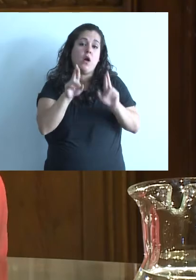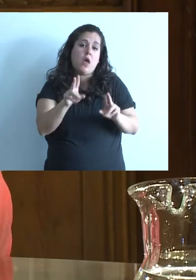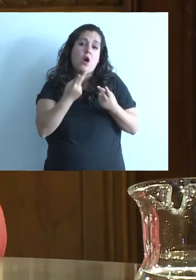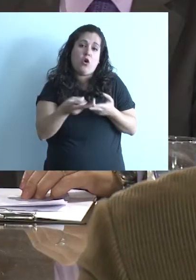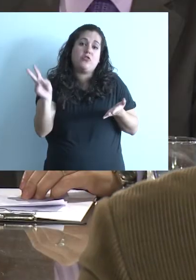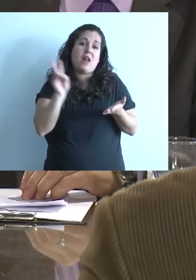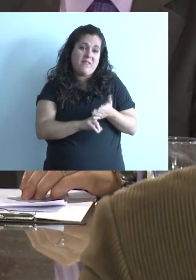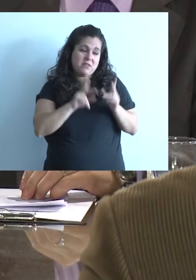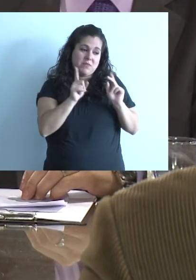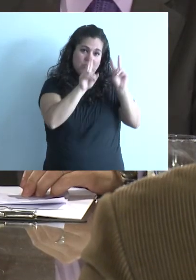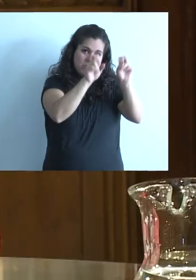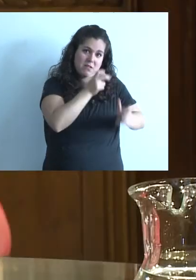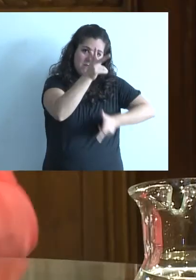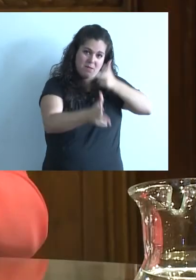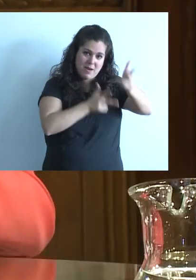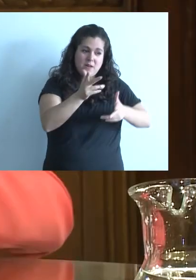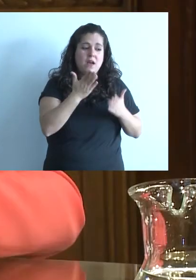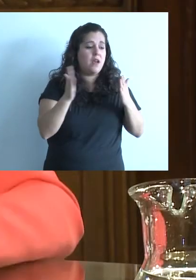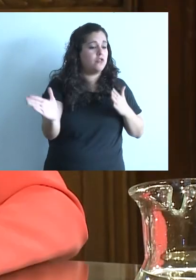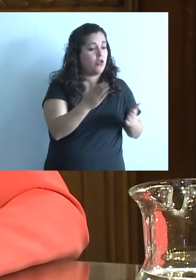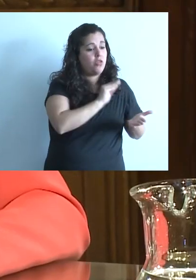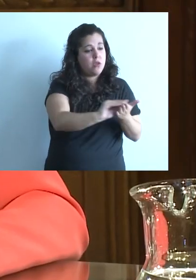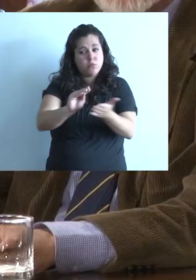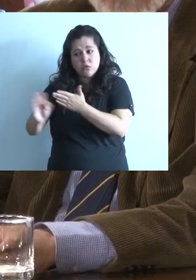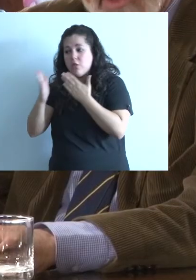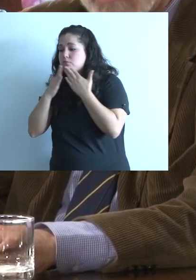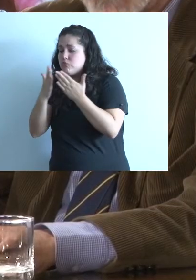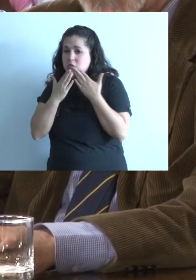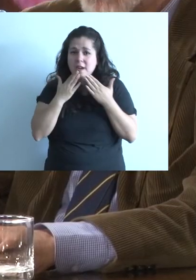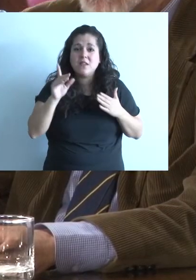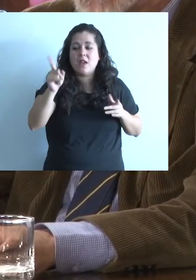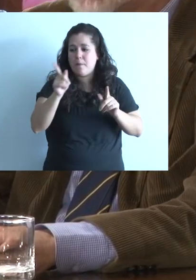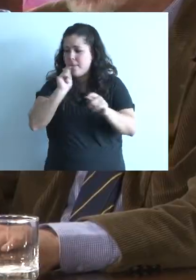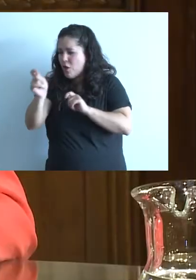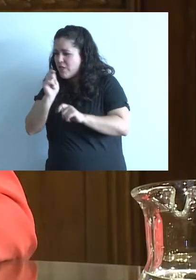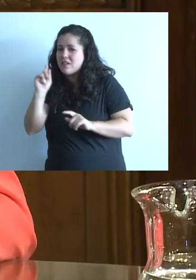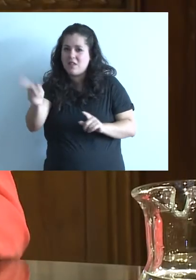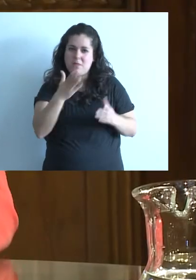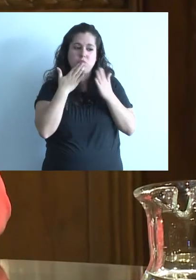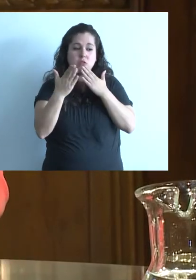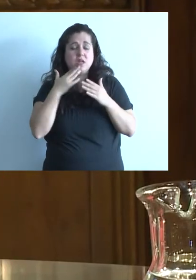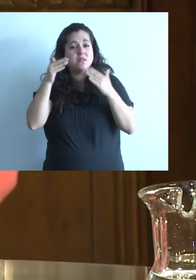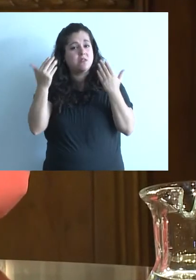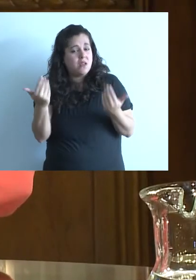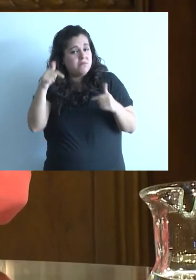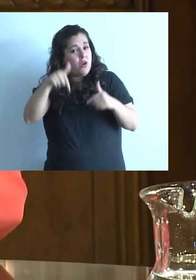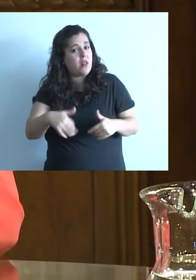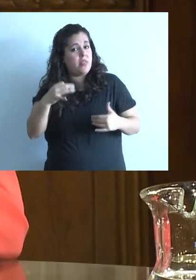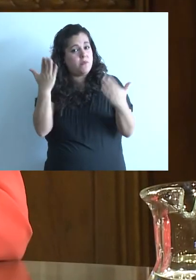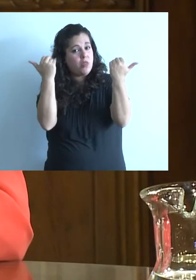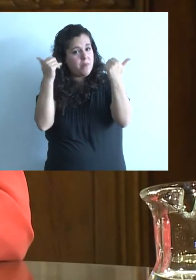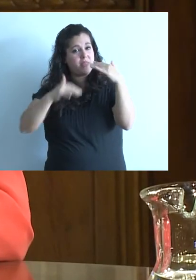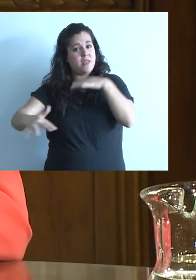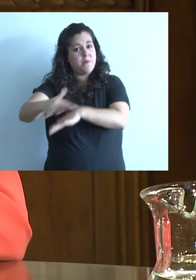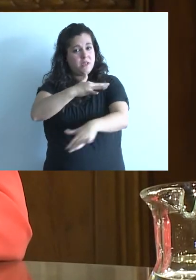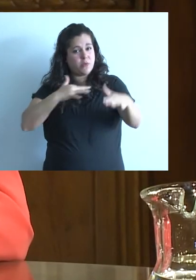podamos otra vez tocar este tema. A todos los diputados, muchas gracias por haber participado. A los colegas también muy amables. Nosotros nos tenemos que